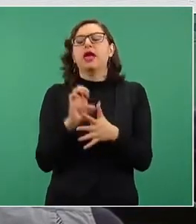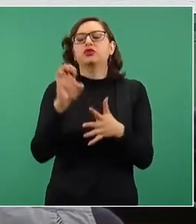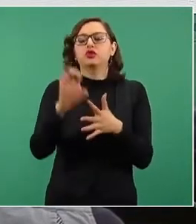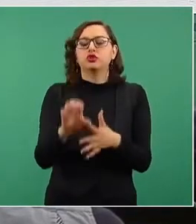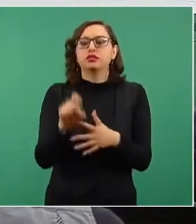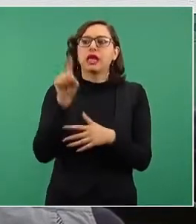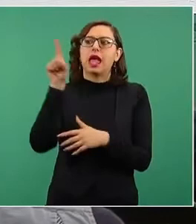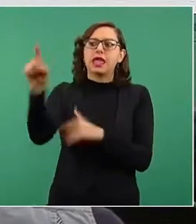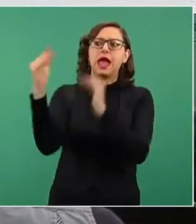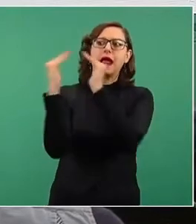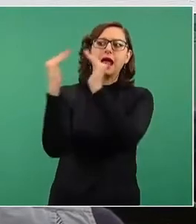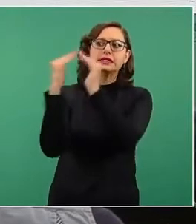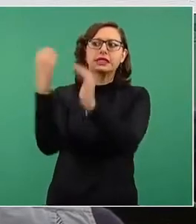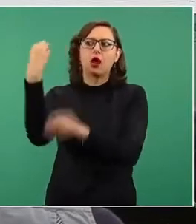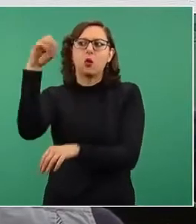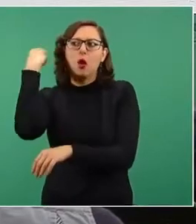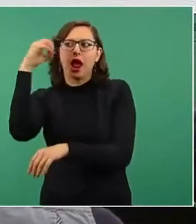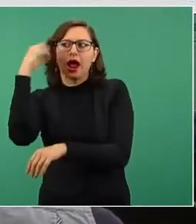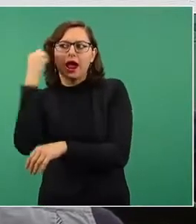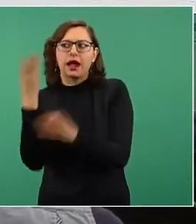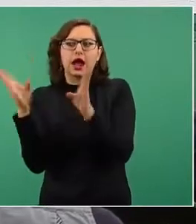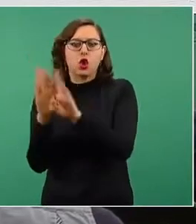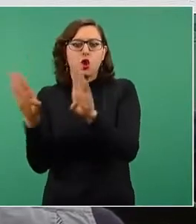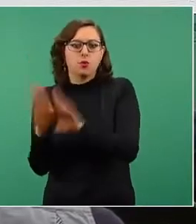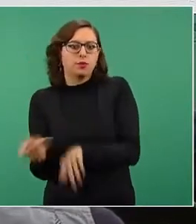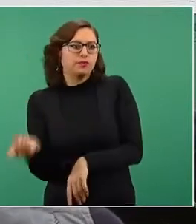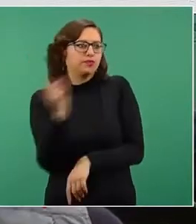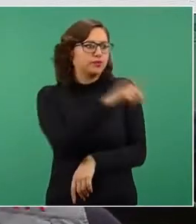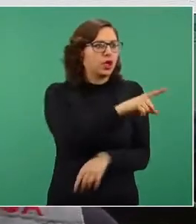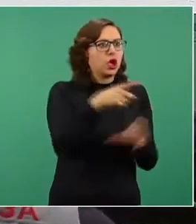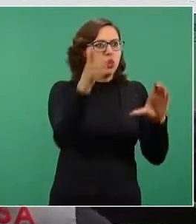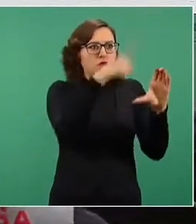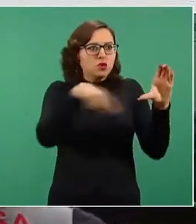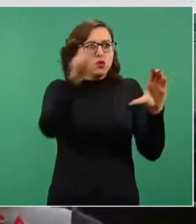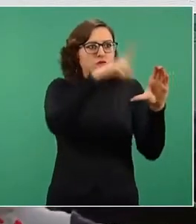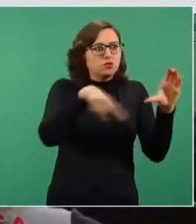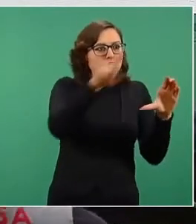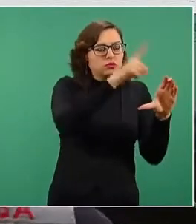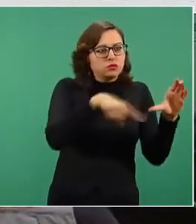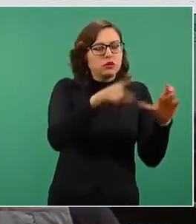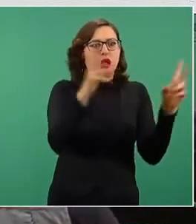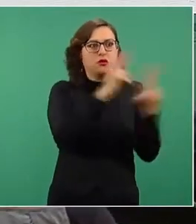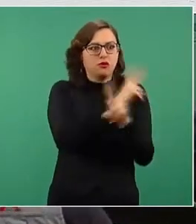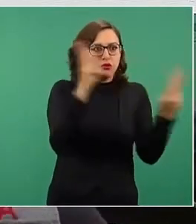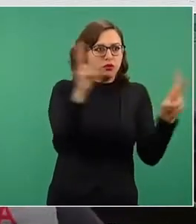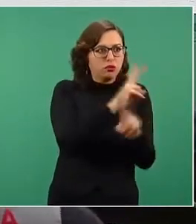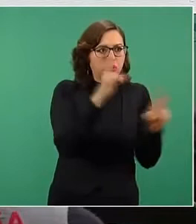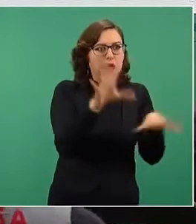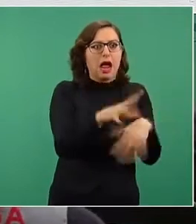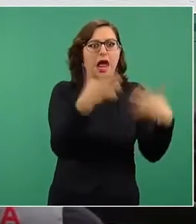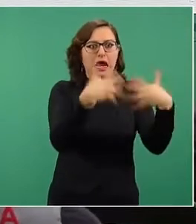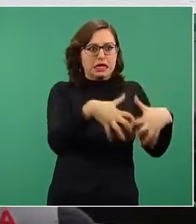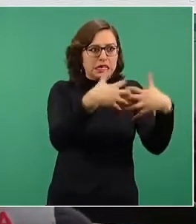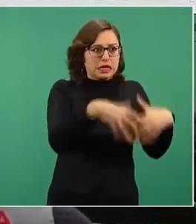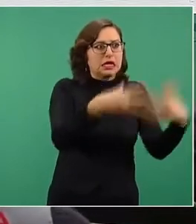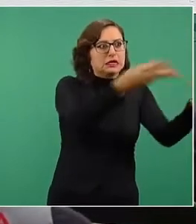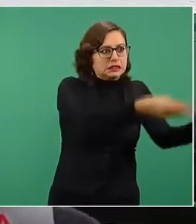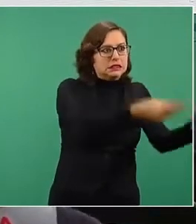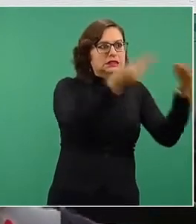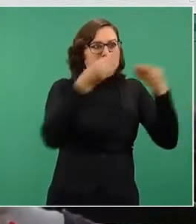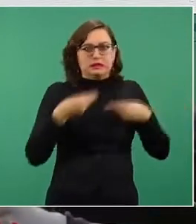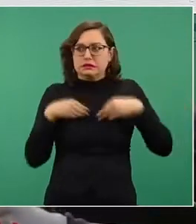es energía que la Comisión Federal de Electricidad está obligada porque es un contrato con Iberdrola a veinticinco años. Entonces, tenemos que hacerlo.